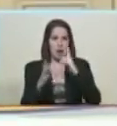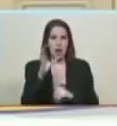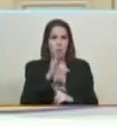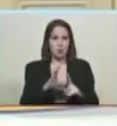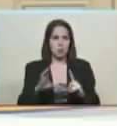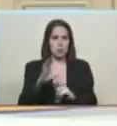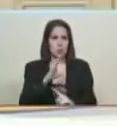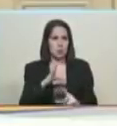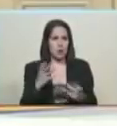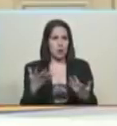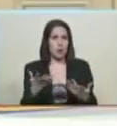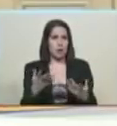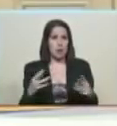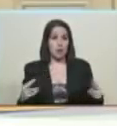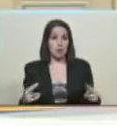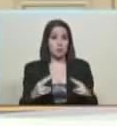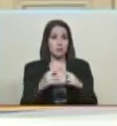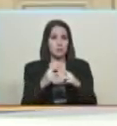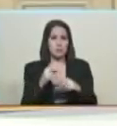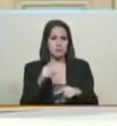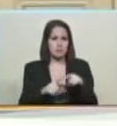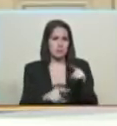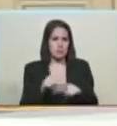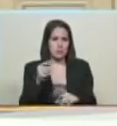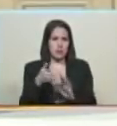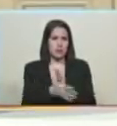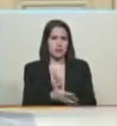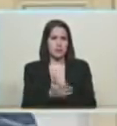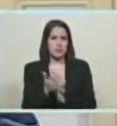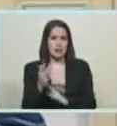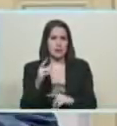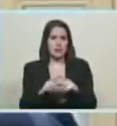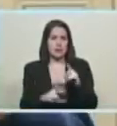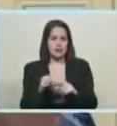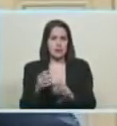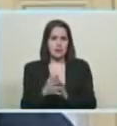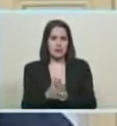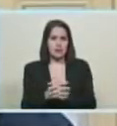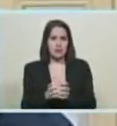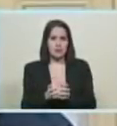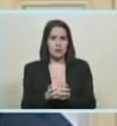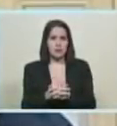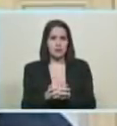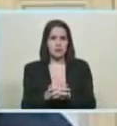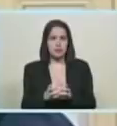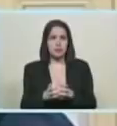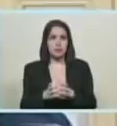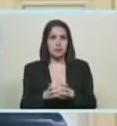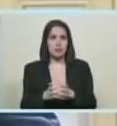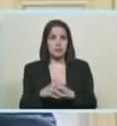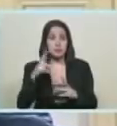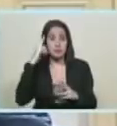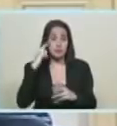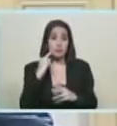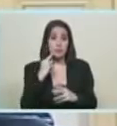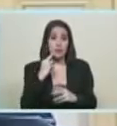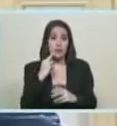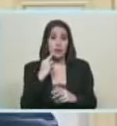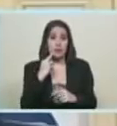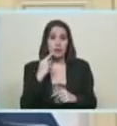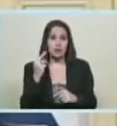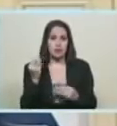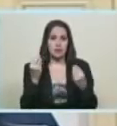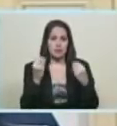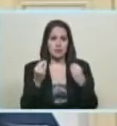que nos encuentra además con distintas expresiones geográficas. En el Callao tenemos patrimonio